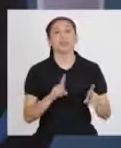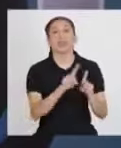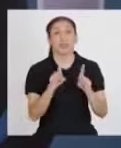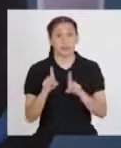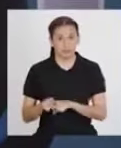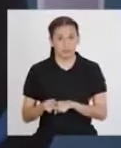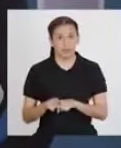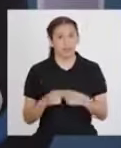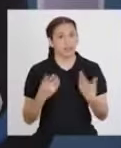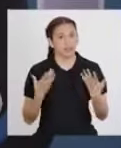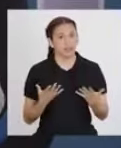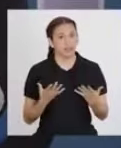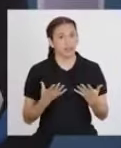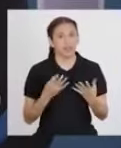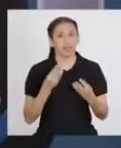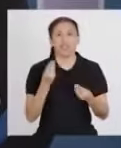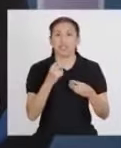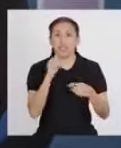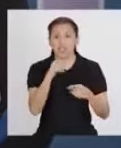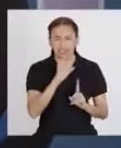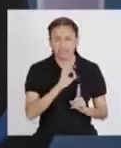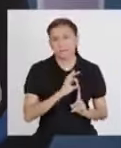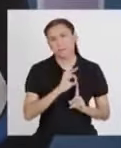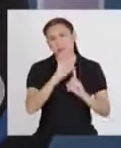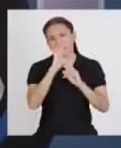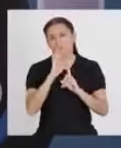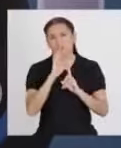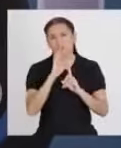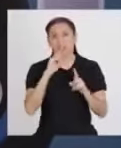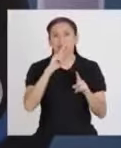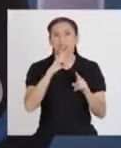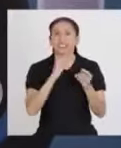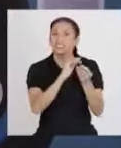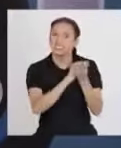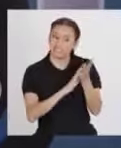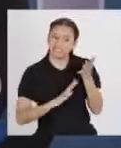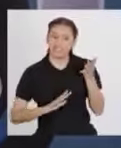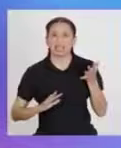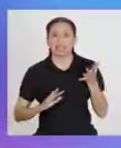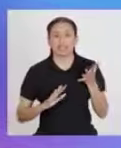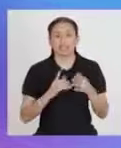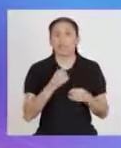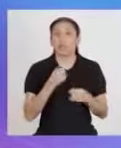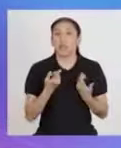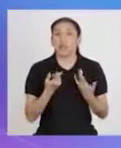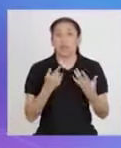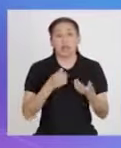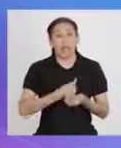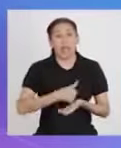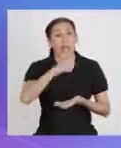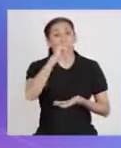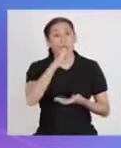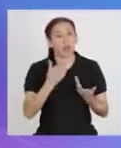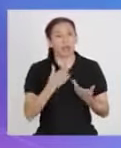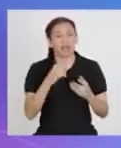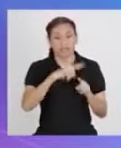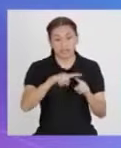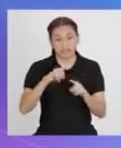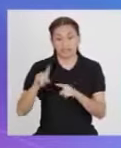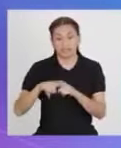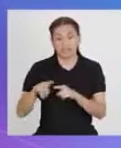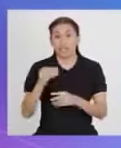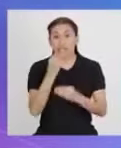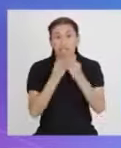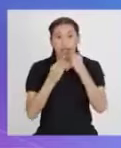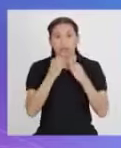Además, se trata del componente principal de la sangre. El agua permite que los alimentos